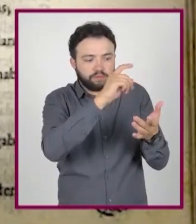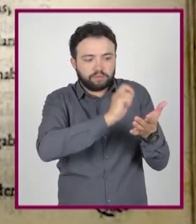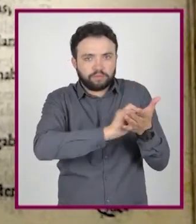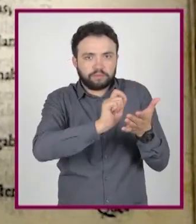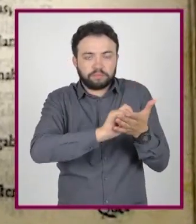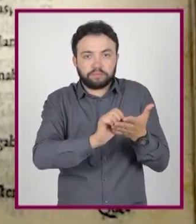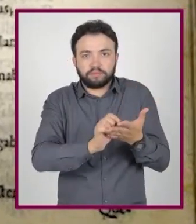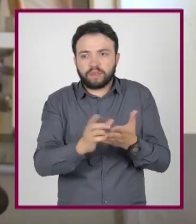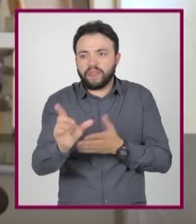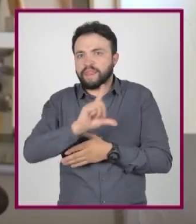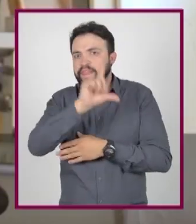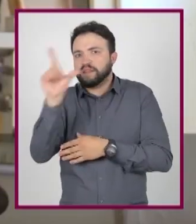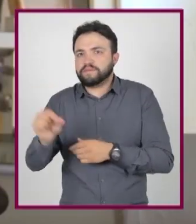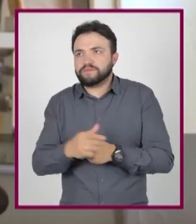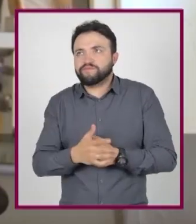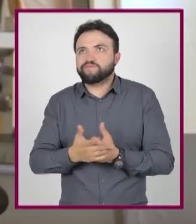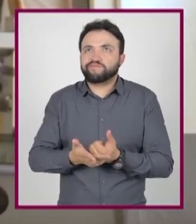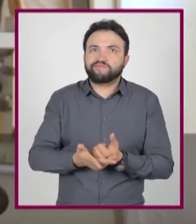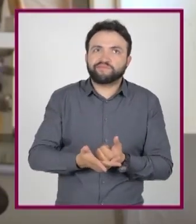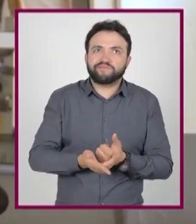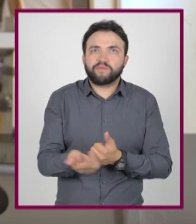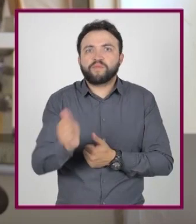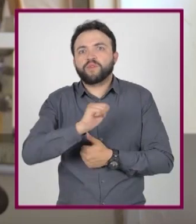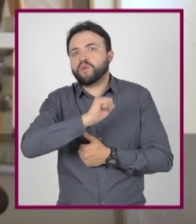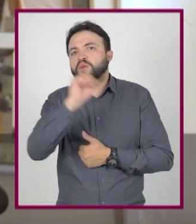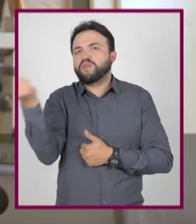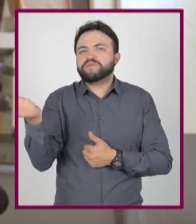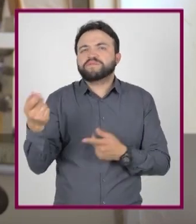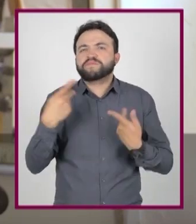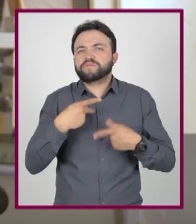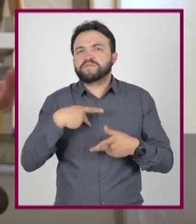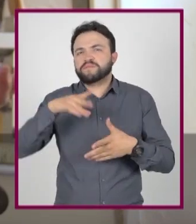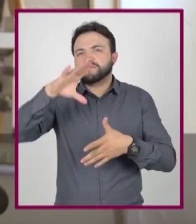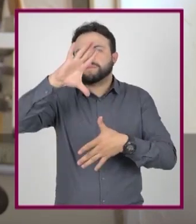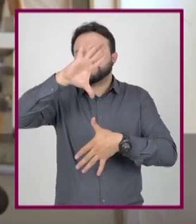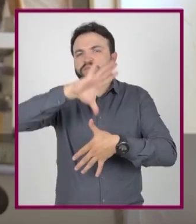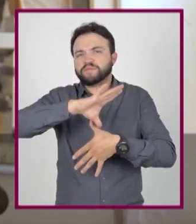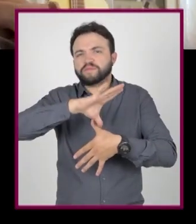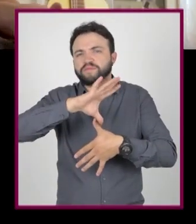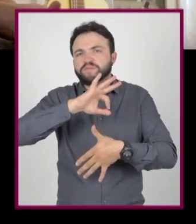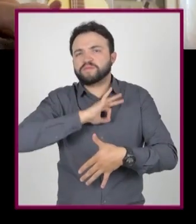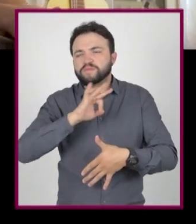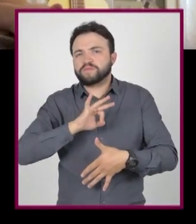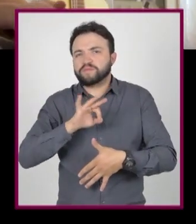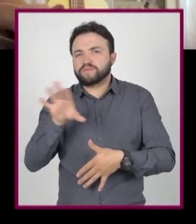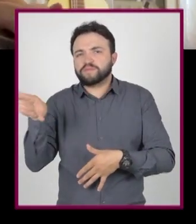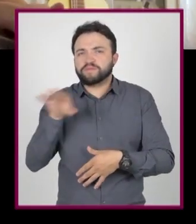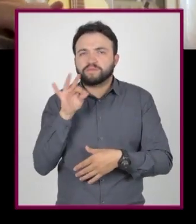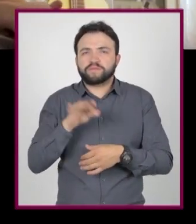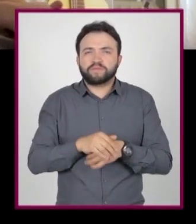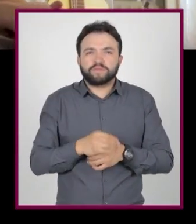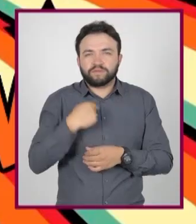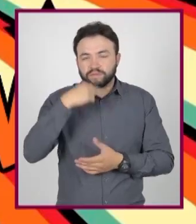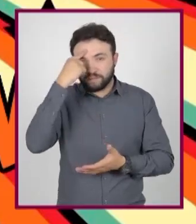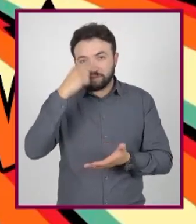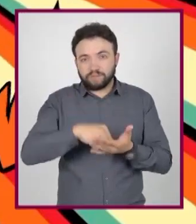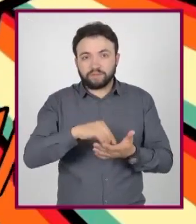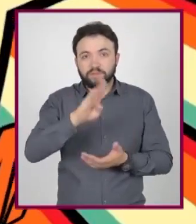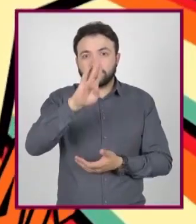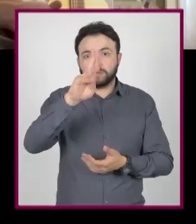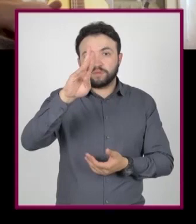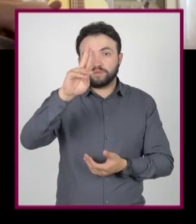¿Y después? No sé. ¿Qué otra corriente latinoamericana podrías abarcar? Creo que...